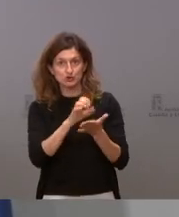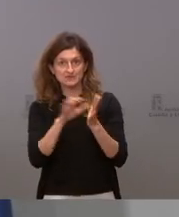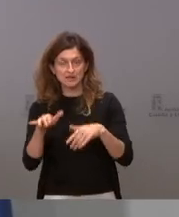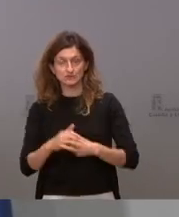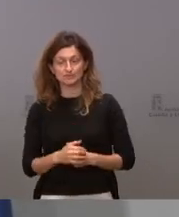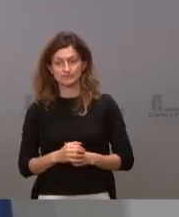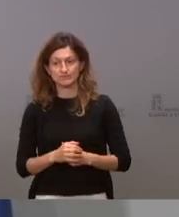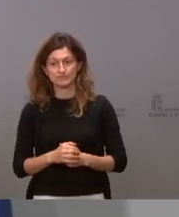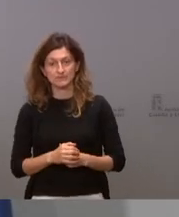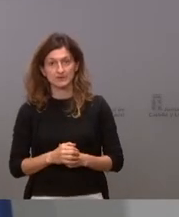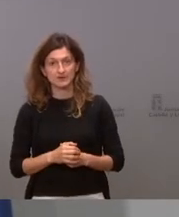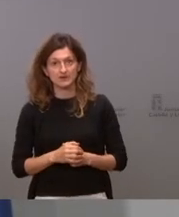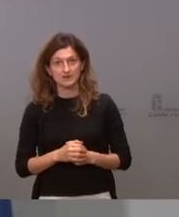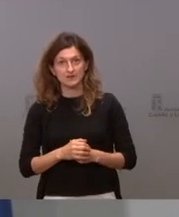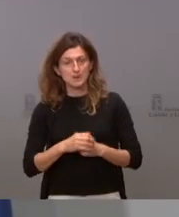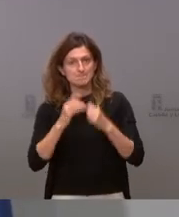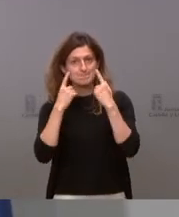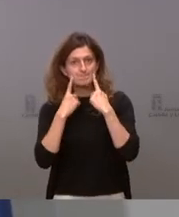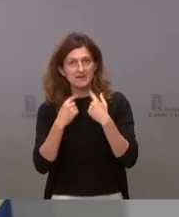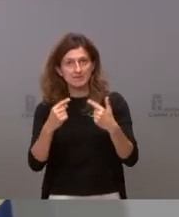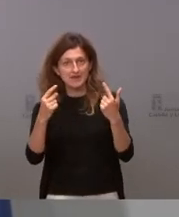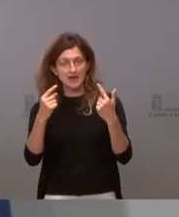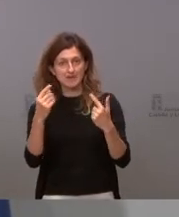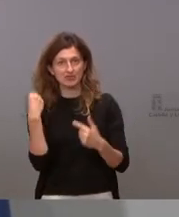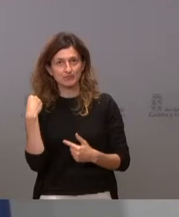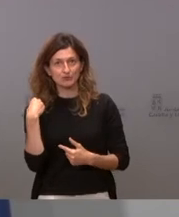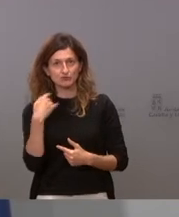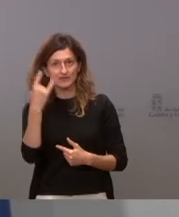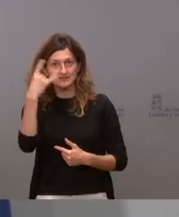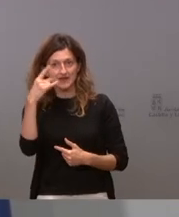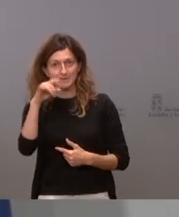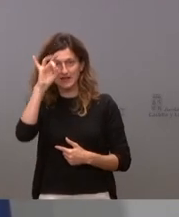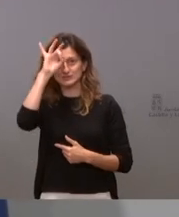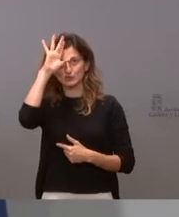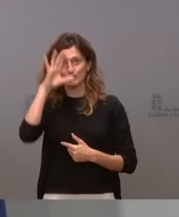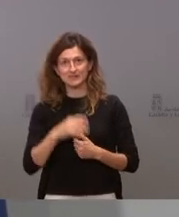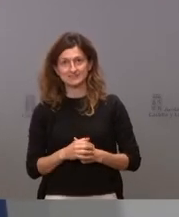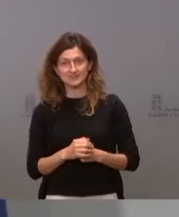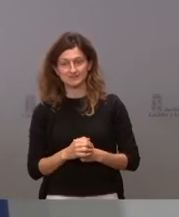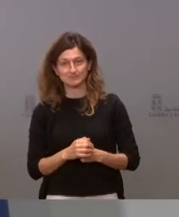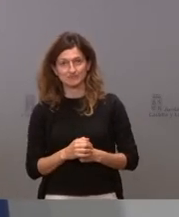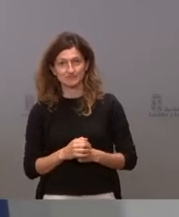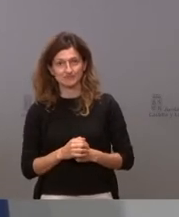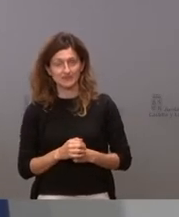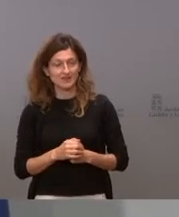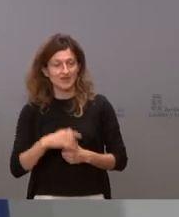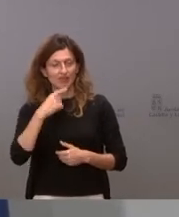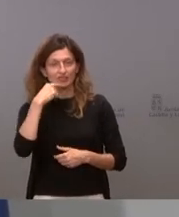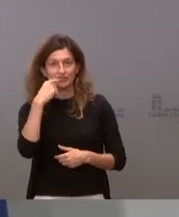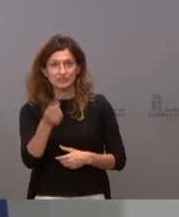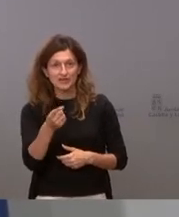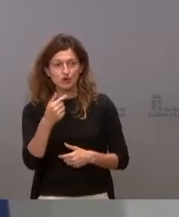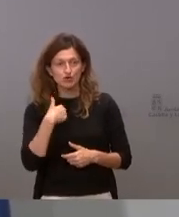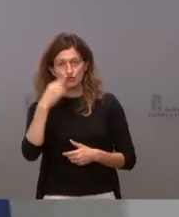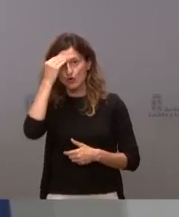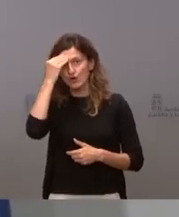bueno es la primera vez que me hacen esta pregunta y más desde la Gaceta Salamanca no deja de sorprenderme pero he de decir que yo